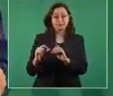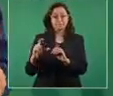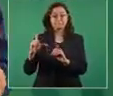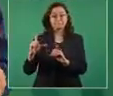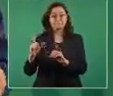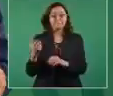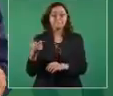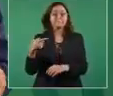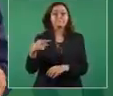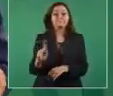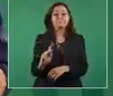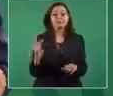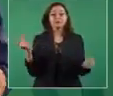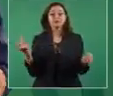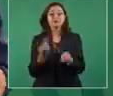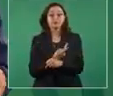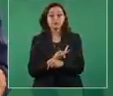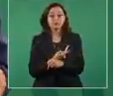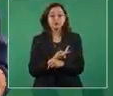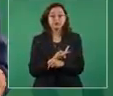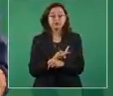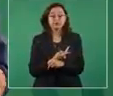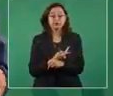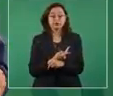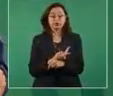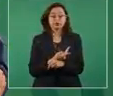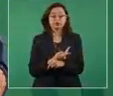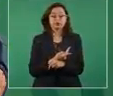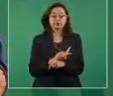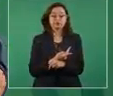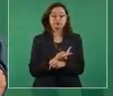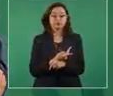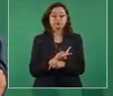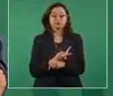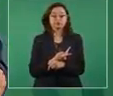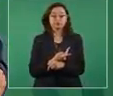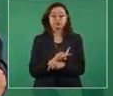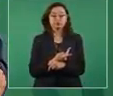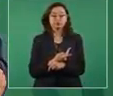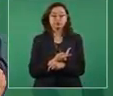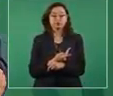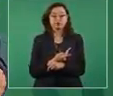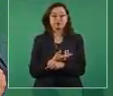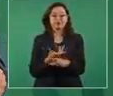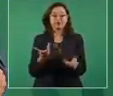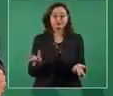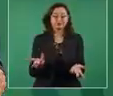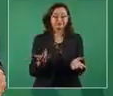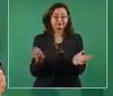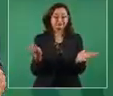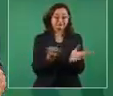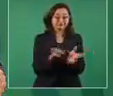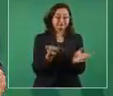como en los últimos tiempos ha habido inflación,